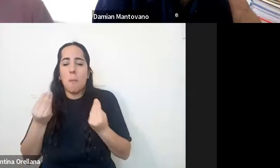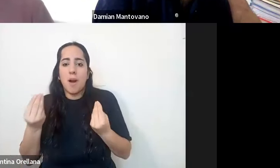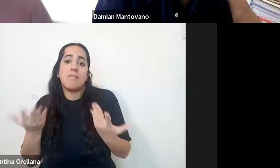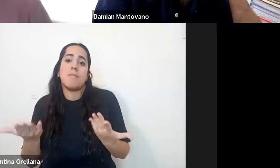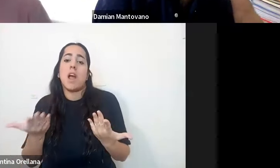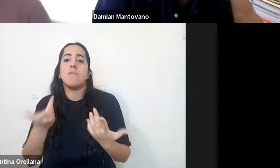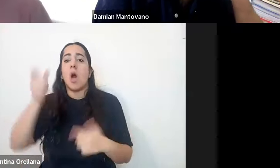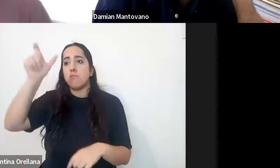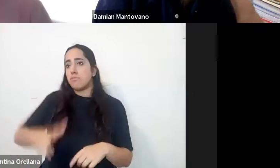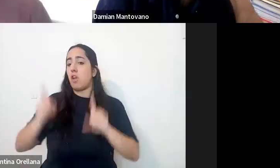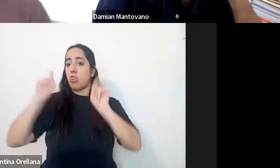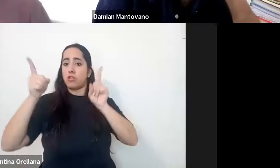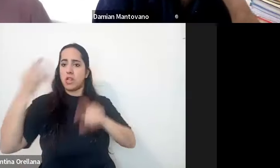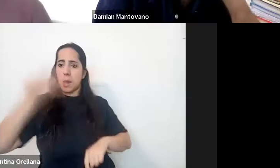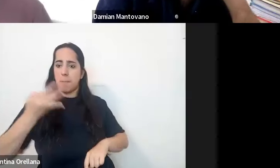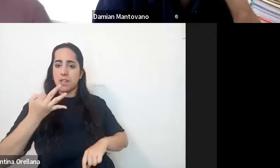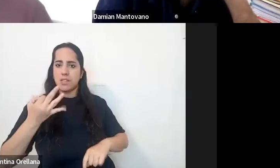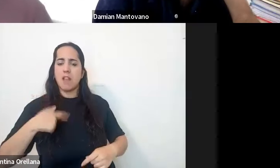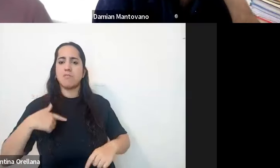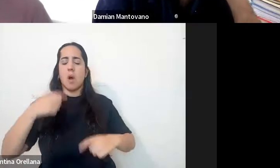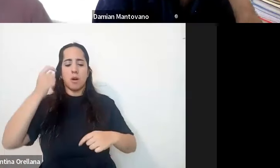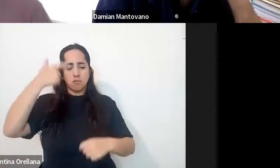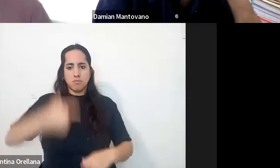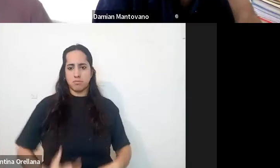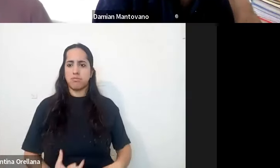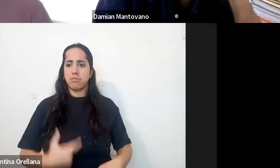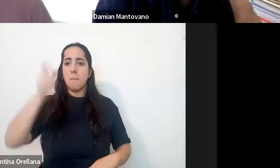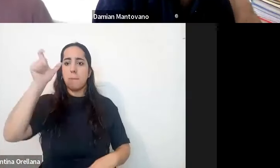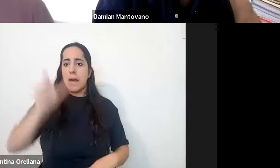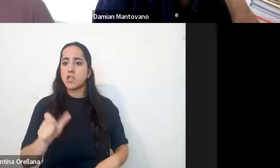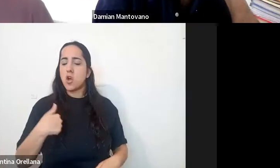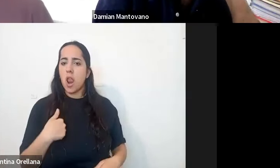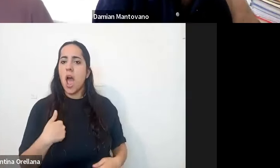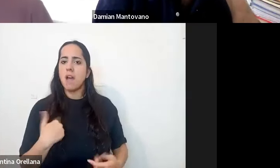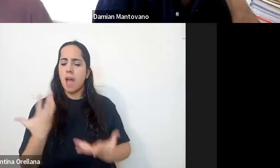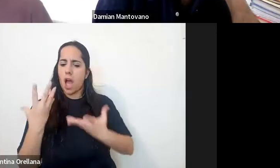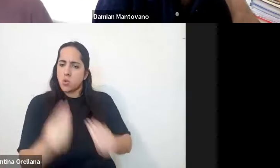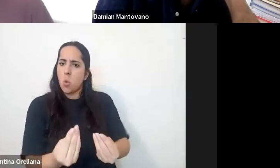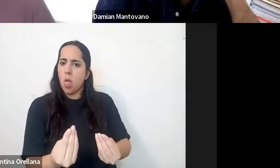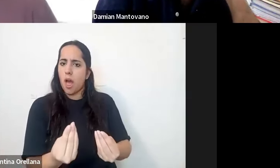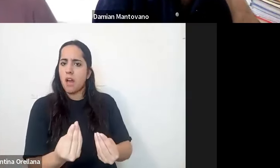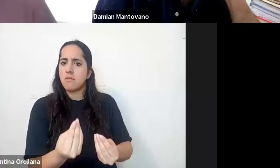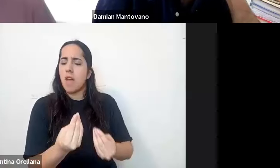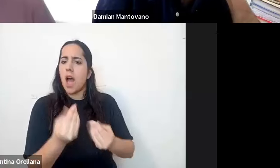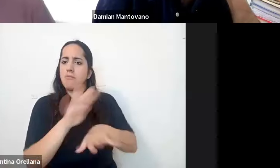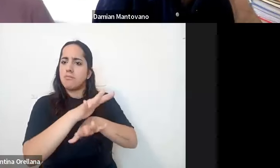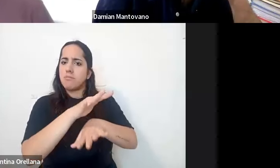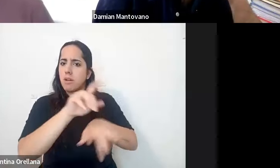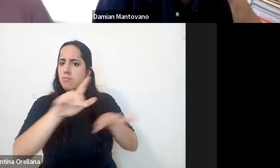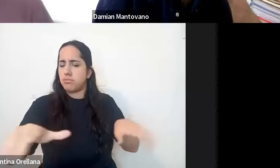el docente especializado se convierte en aquella persona que podrá ayudar a los otros